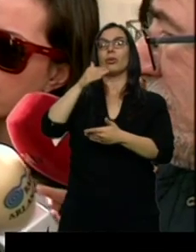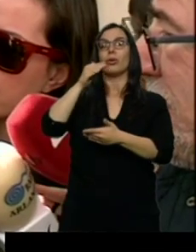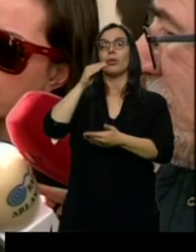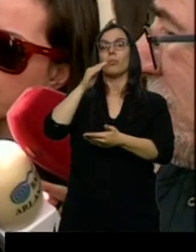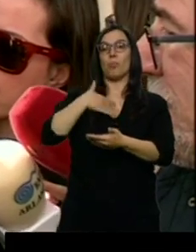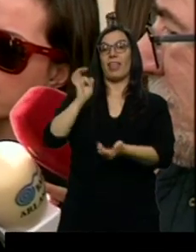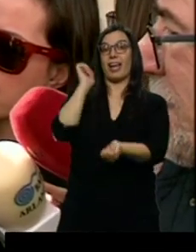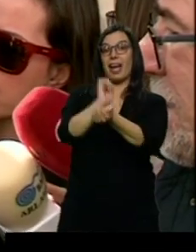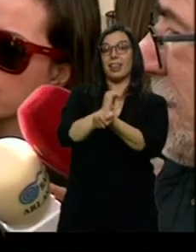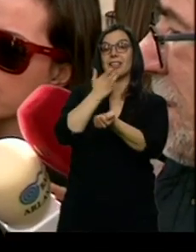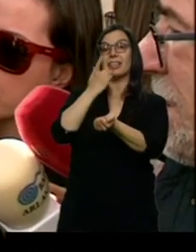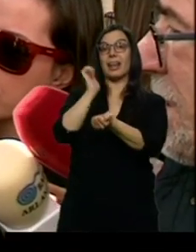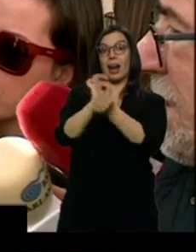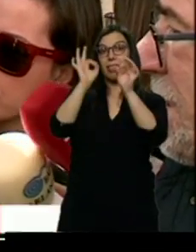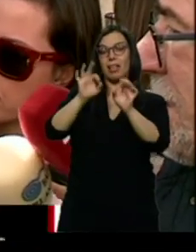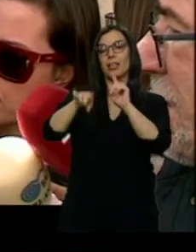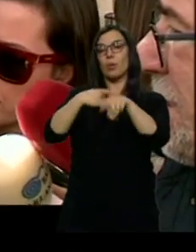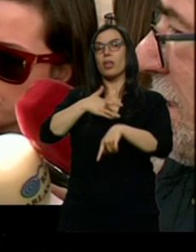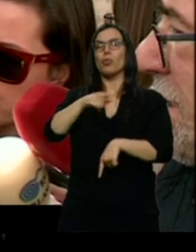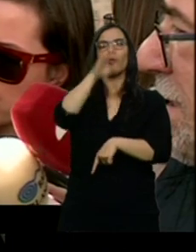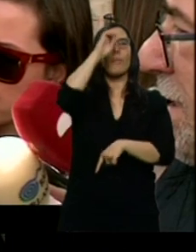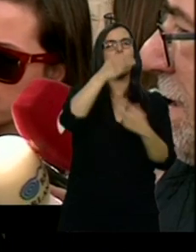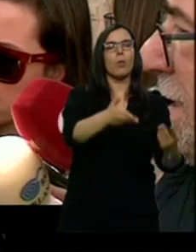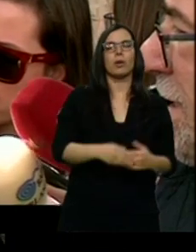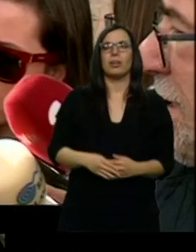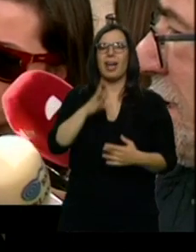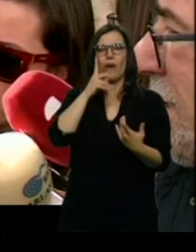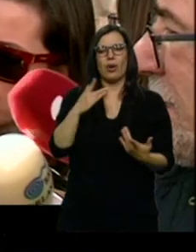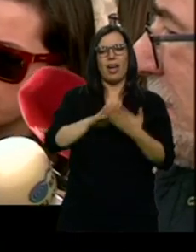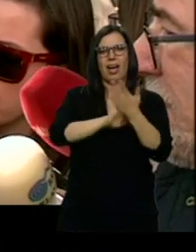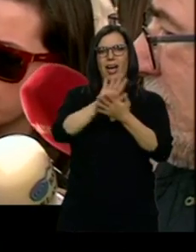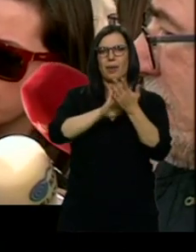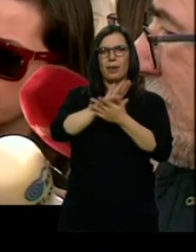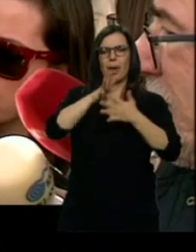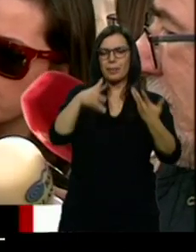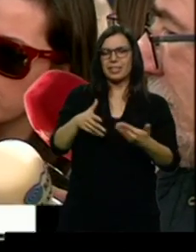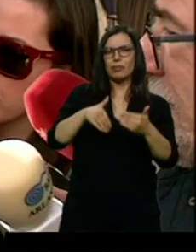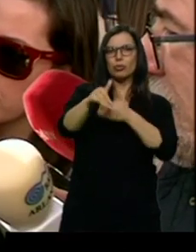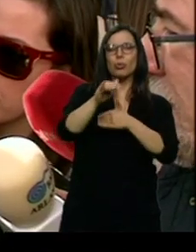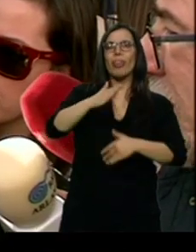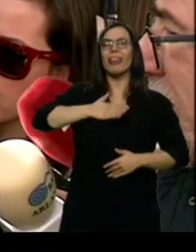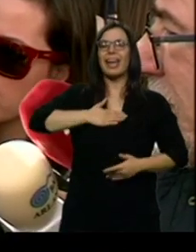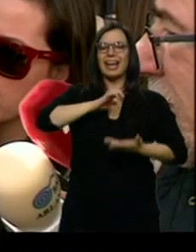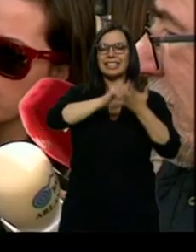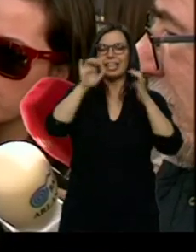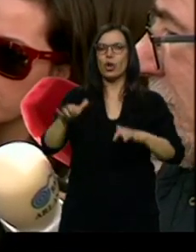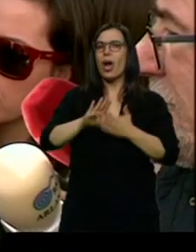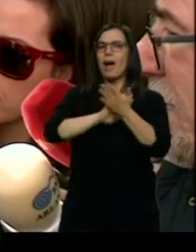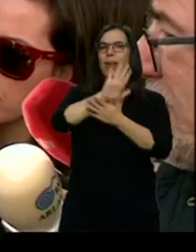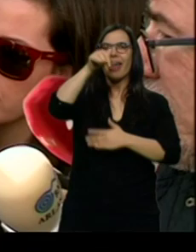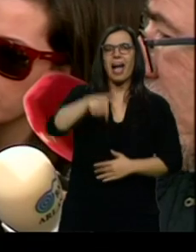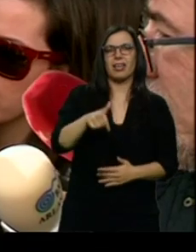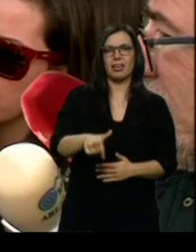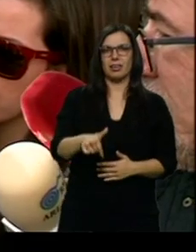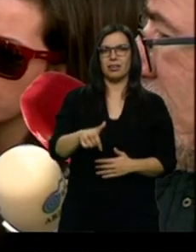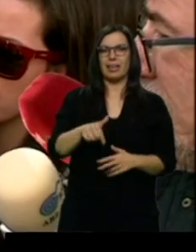Ahora se trata de que nos pongamos de acuerdo sobre el presente y el futuro de Castilla y León. Yo he dicho que voy a hablar de aquí, de lo de aquí con los de